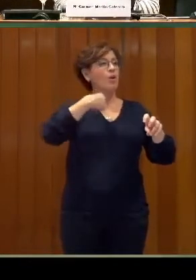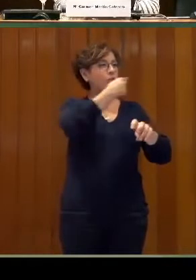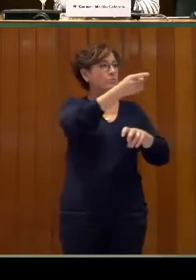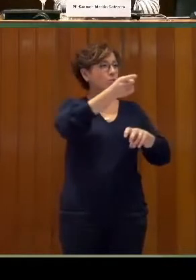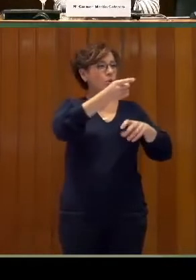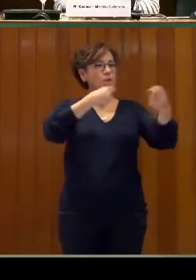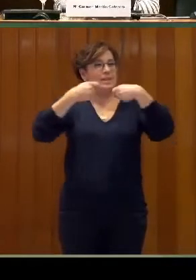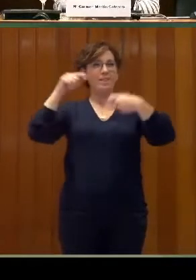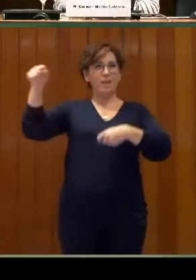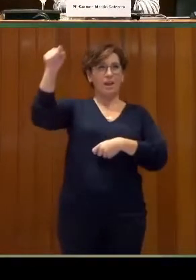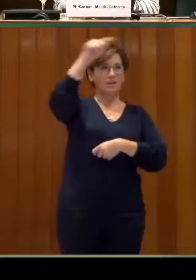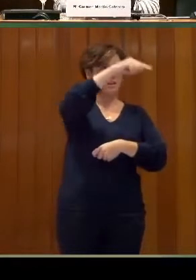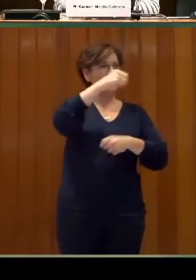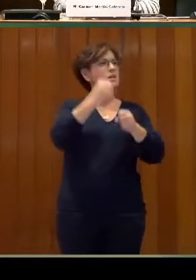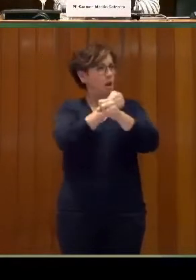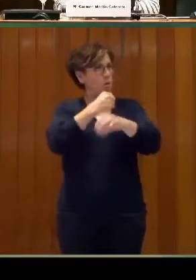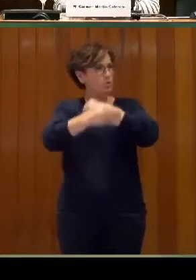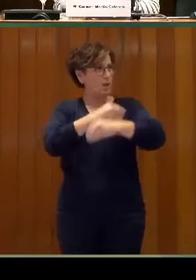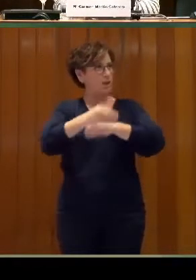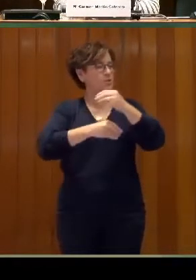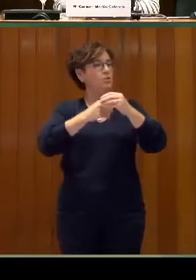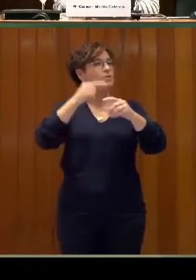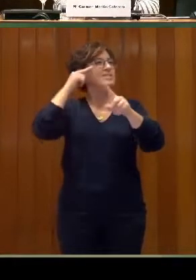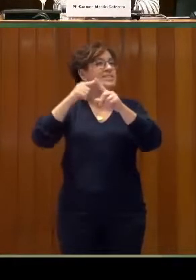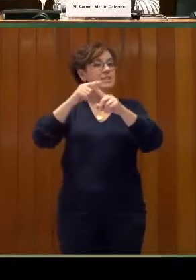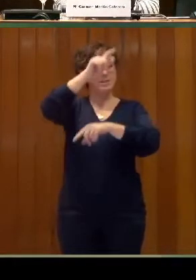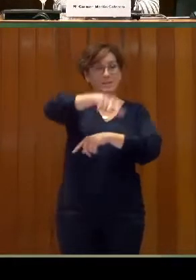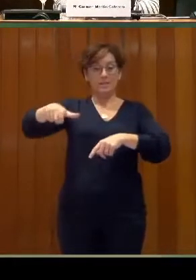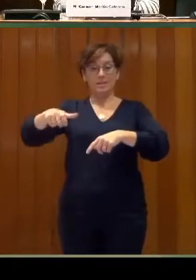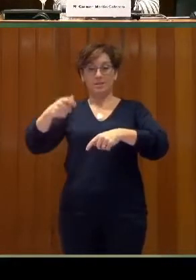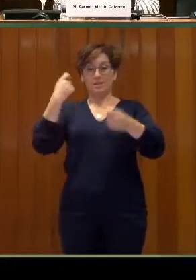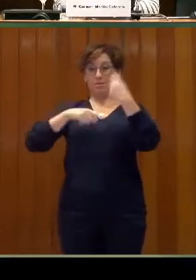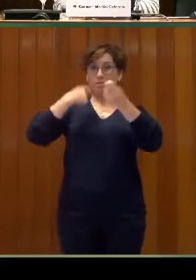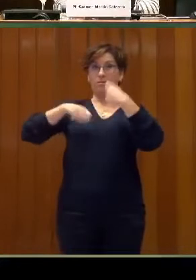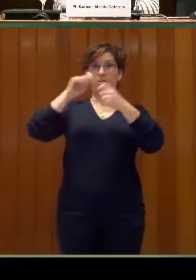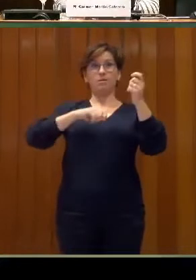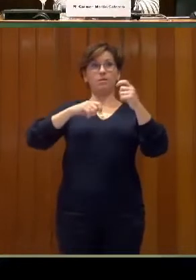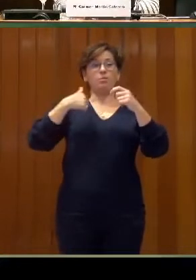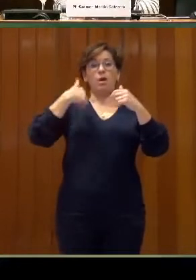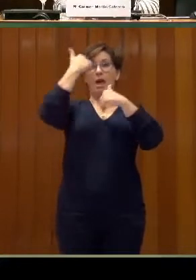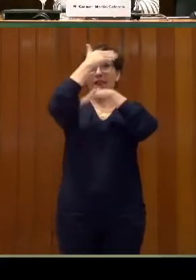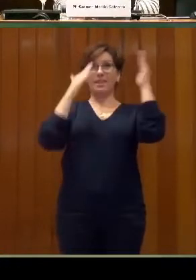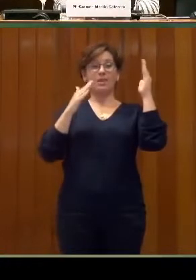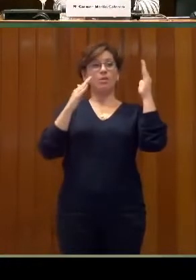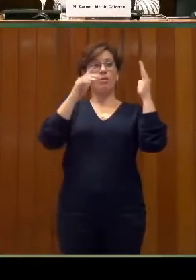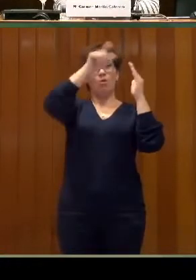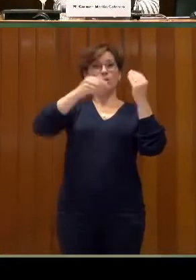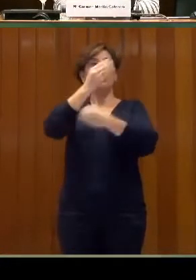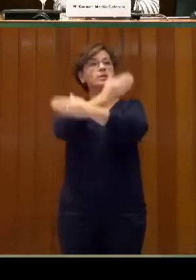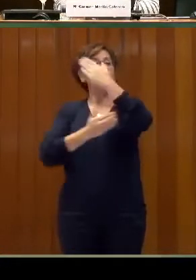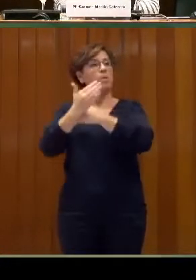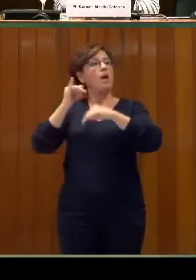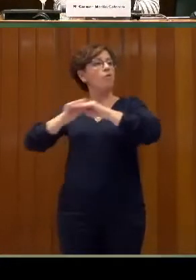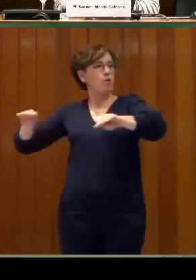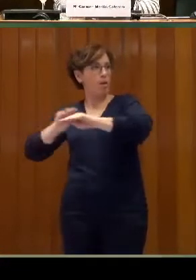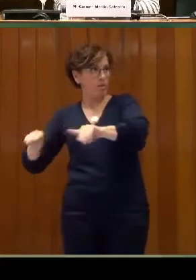las tiendas hemos hecho una formación específica para comerciales, de atención para personas con discapacidad.